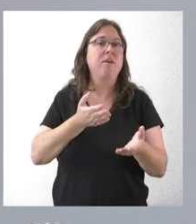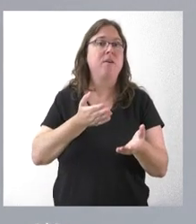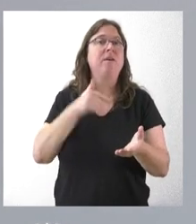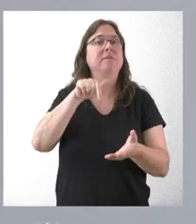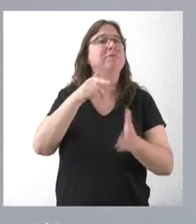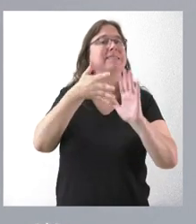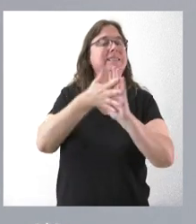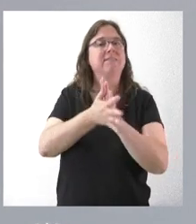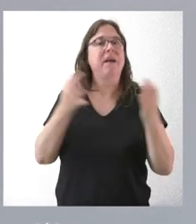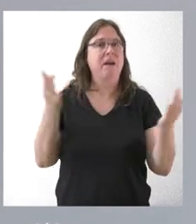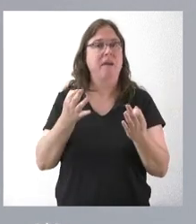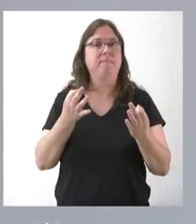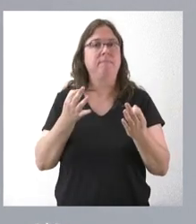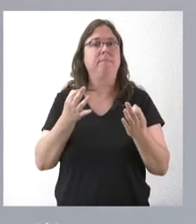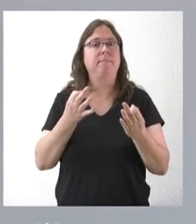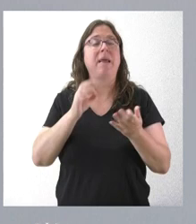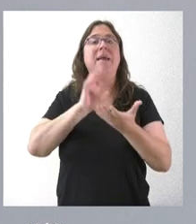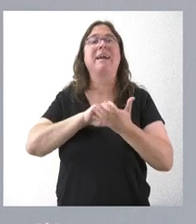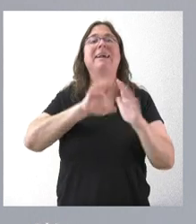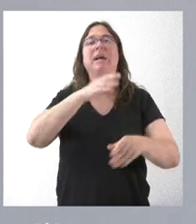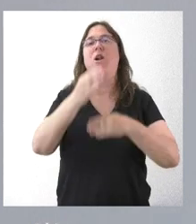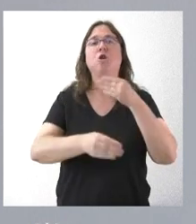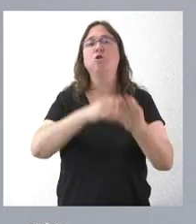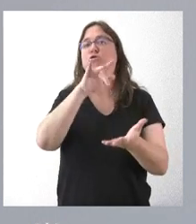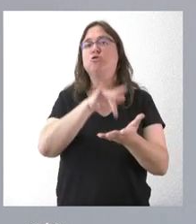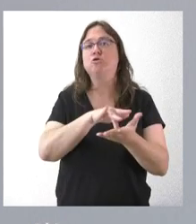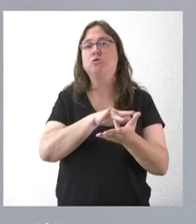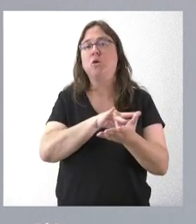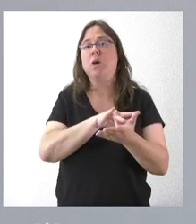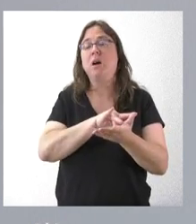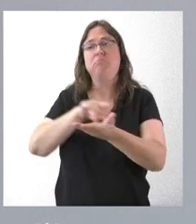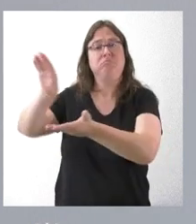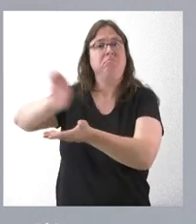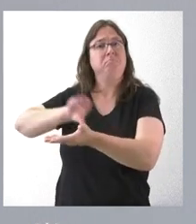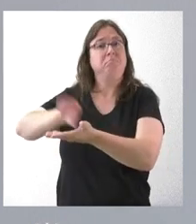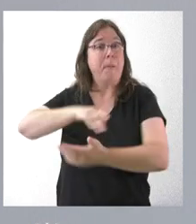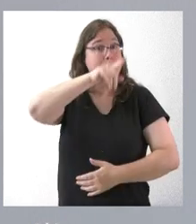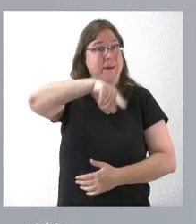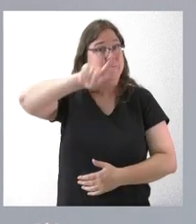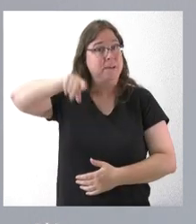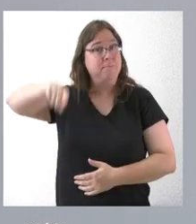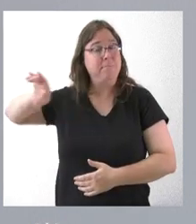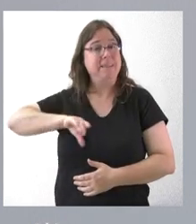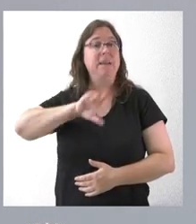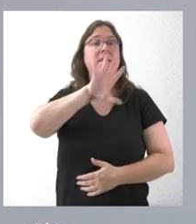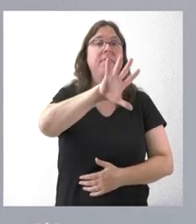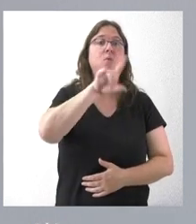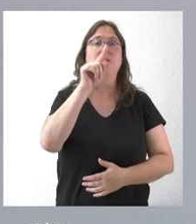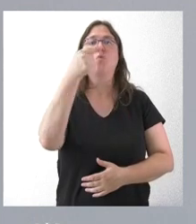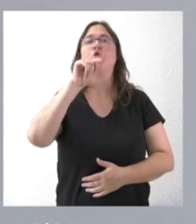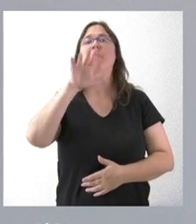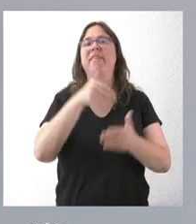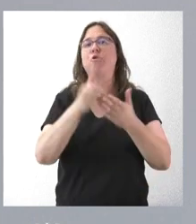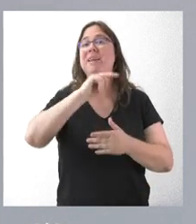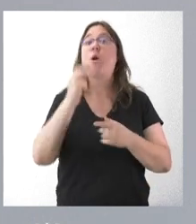supone que estamos recibiendo en Castilla y León en este momento, en forma de entregas a cuenta, cada mes 51,5 millones